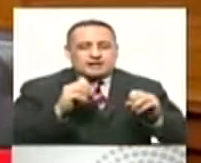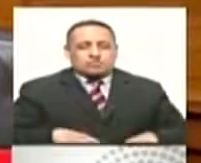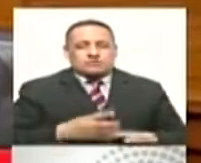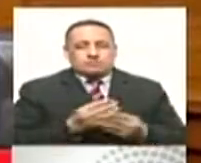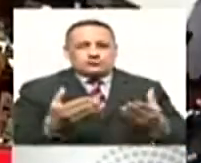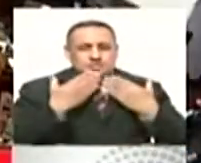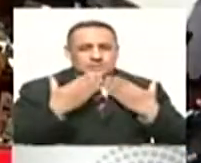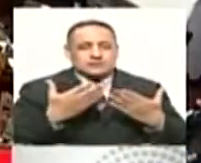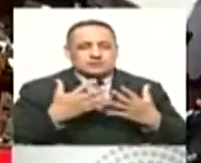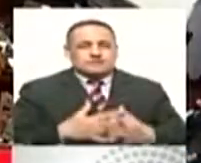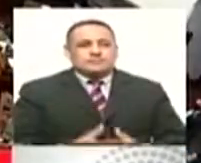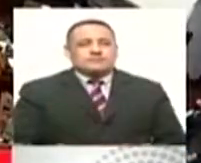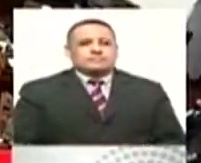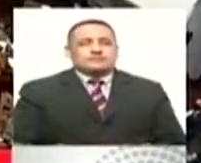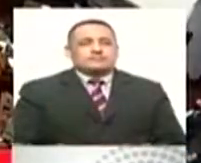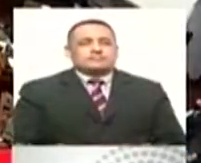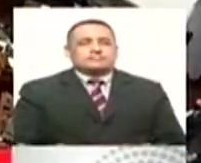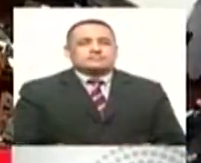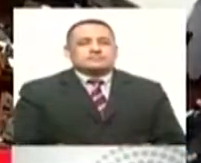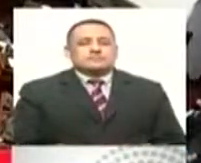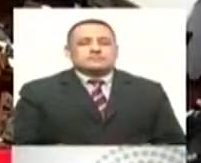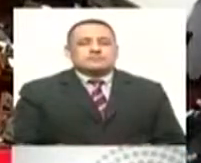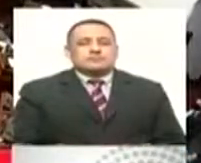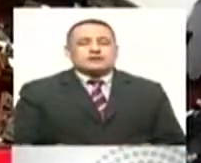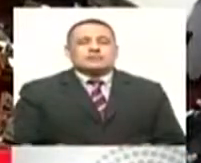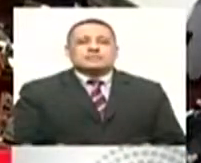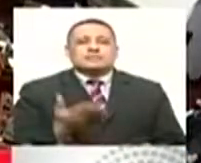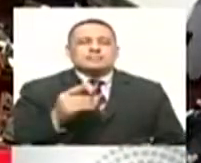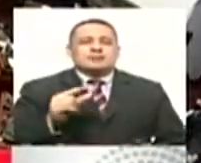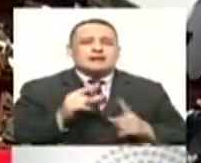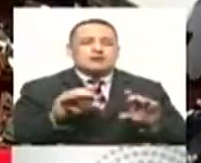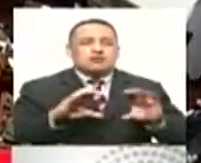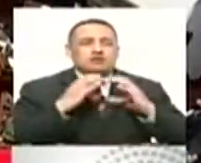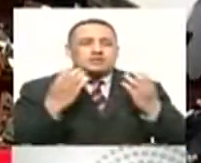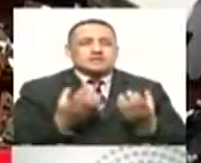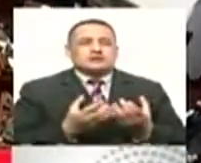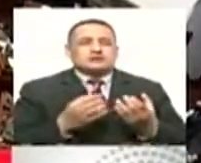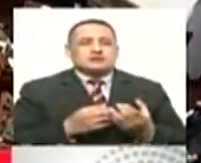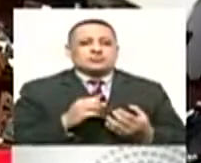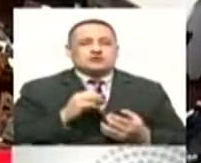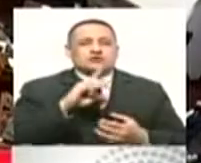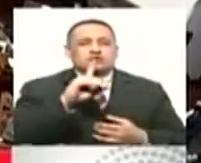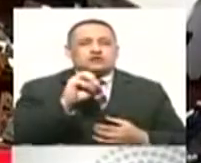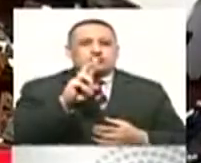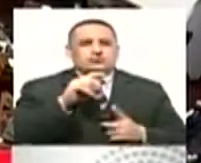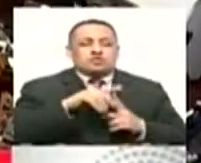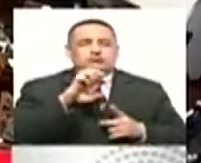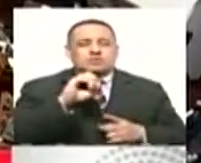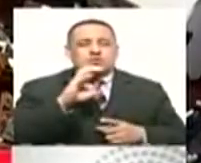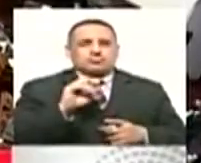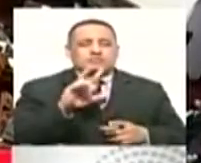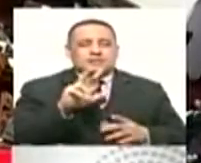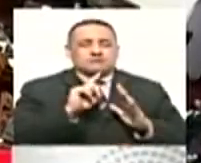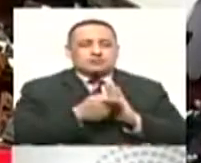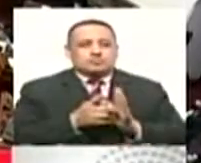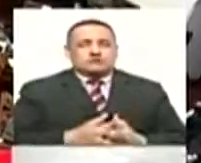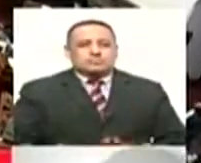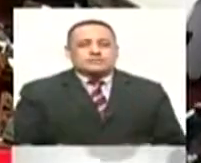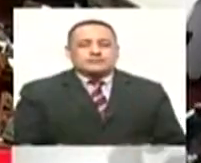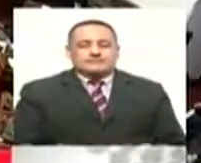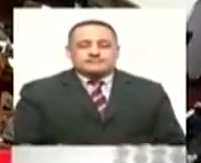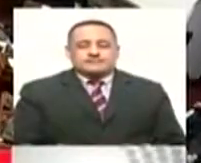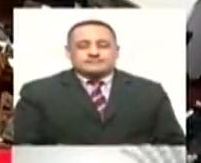Entonces hay que desplegar todas las estrategias posibles, porque si no vacunamos lo más rápido